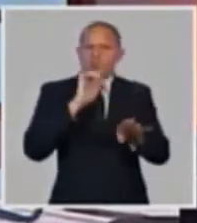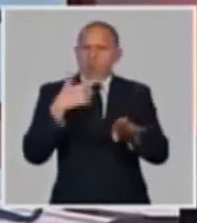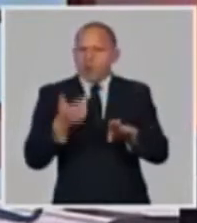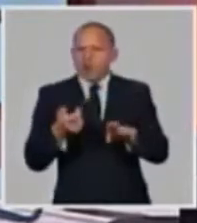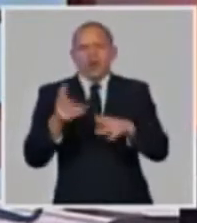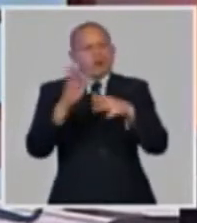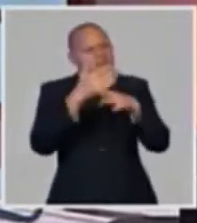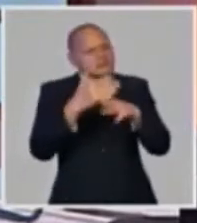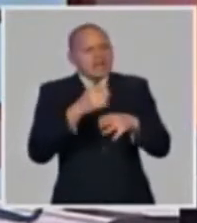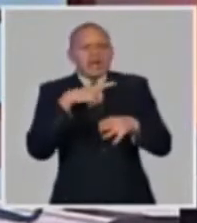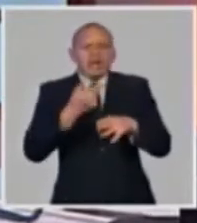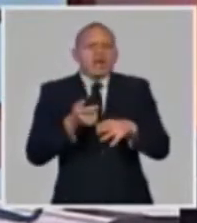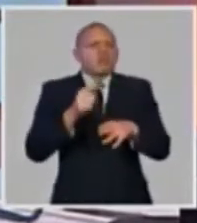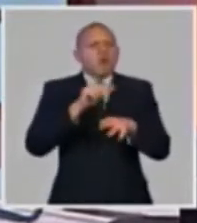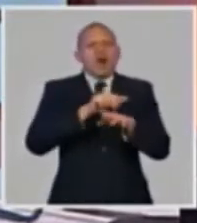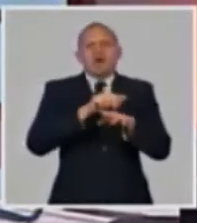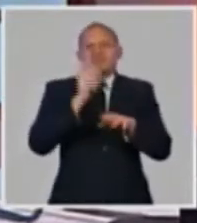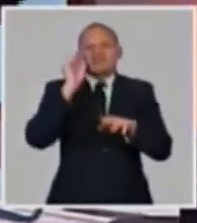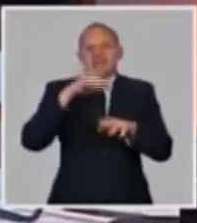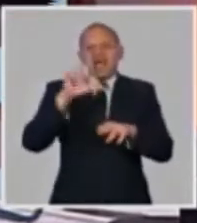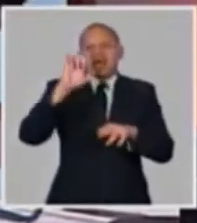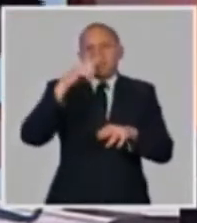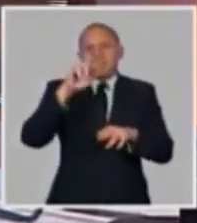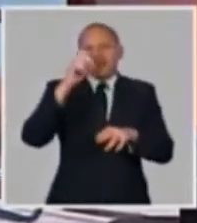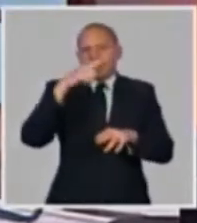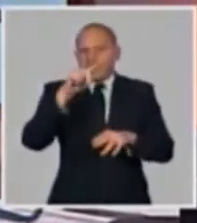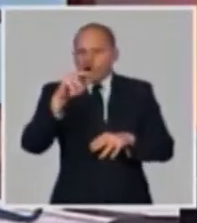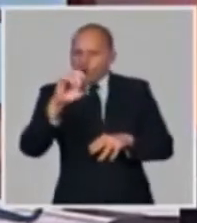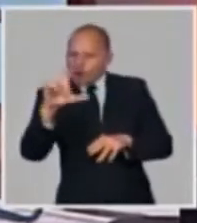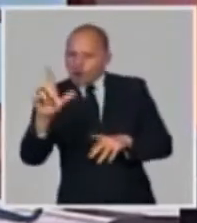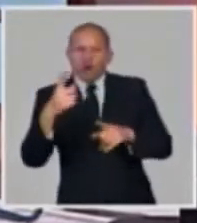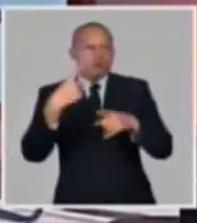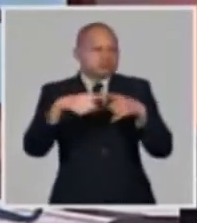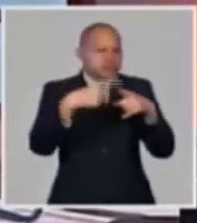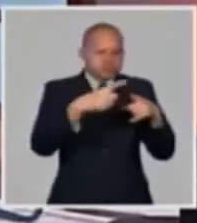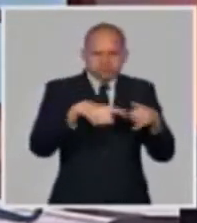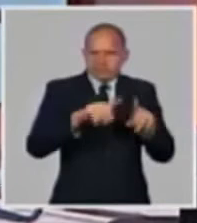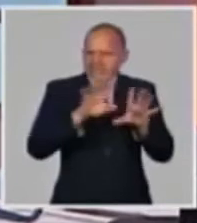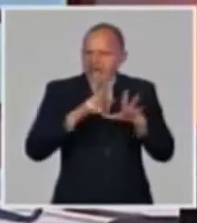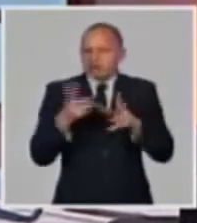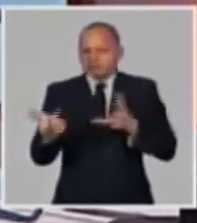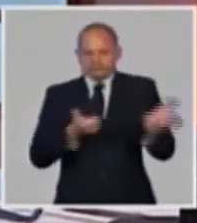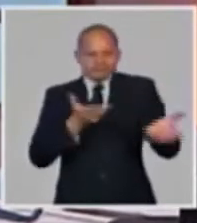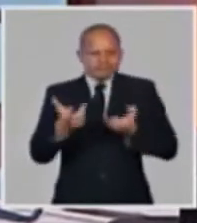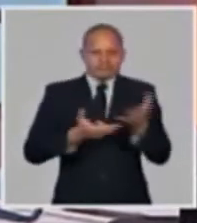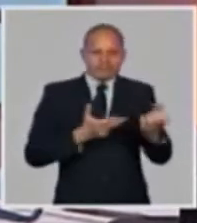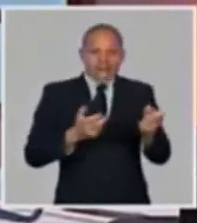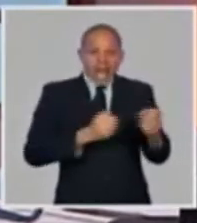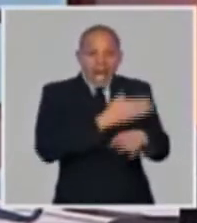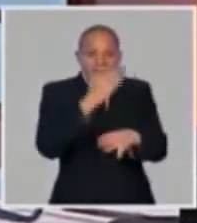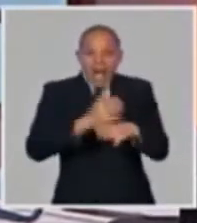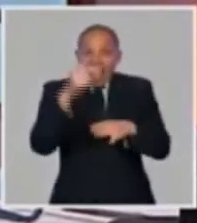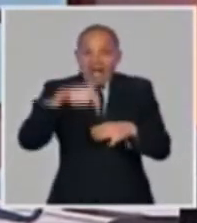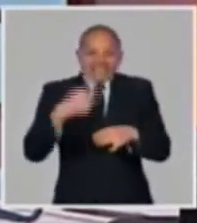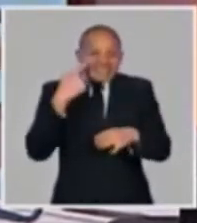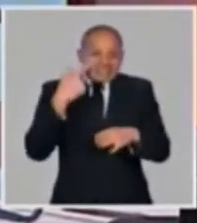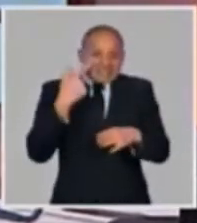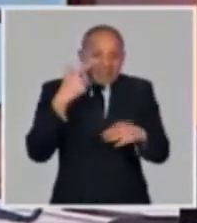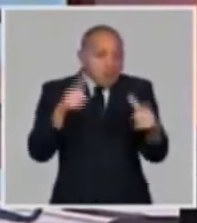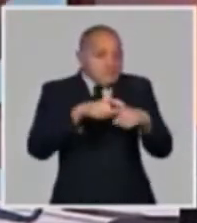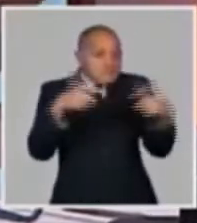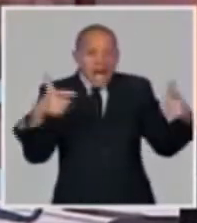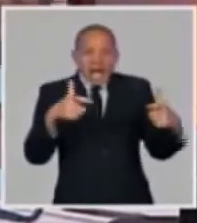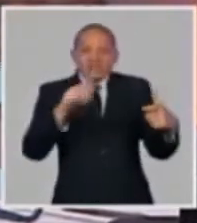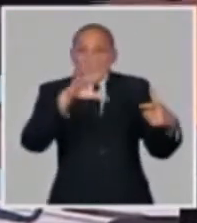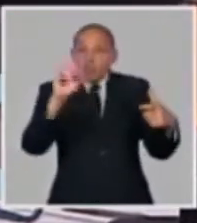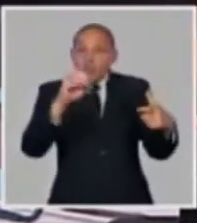Y se ha recogido más del 50% del CUC que estaba previsto recogerse. Eso te da una expectativa de la población, que la población